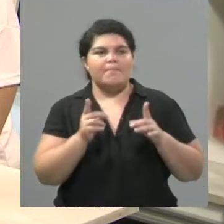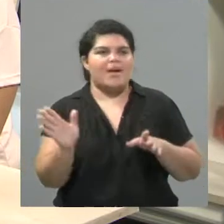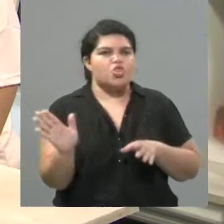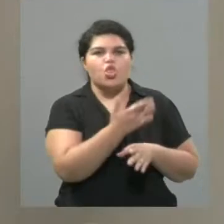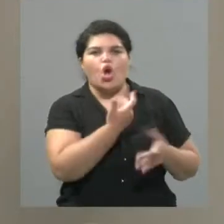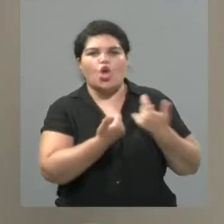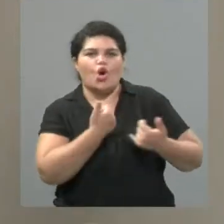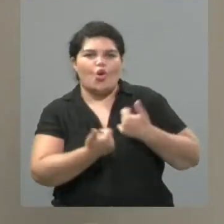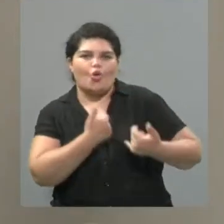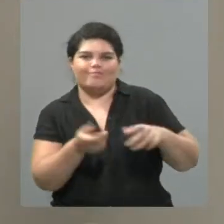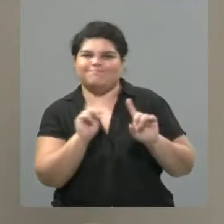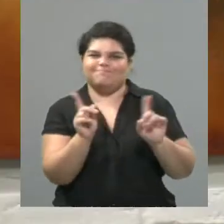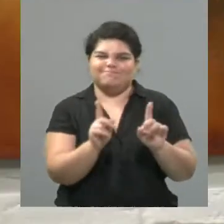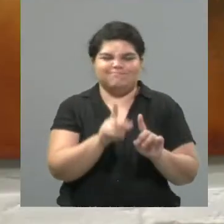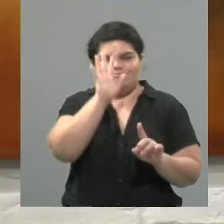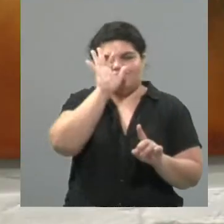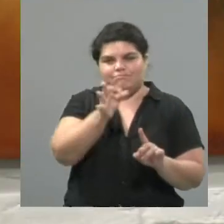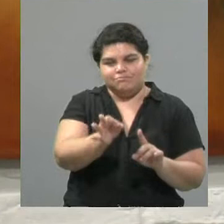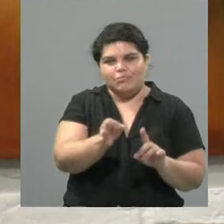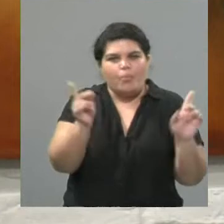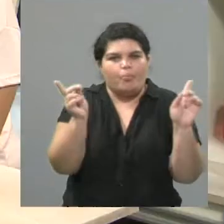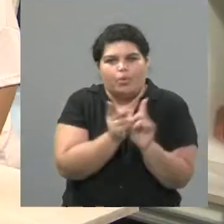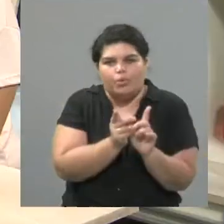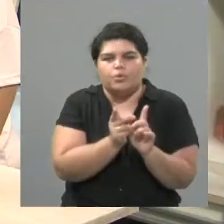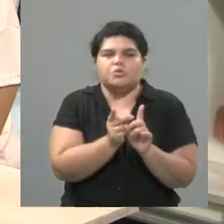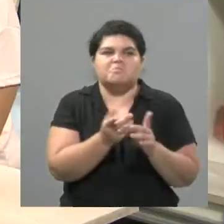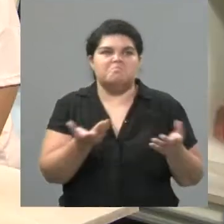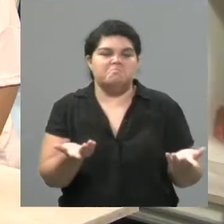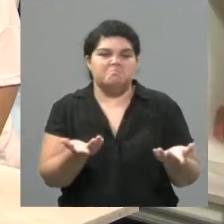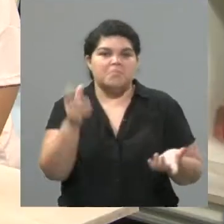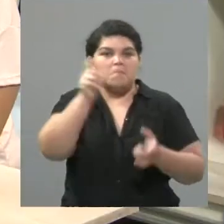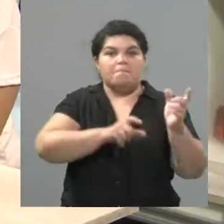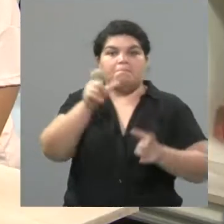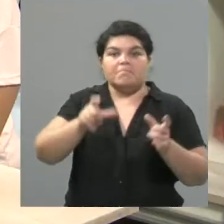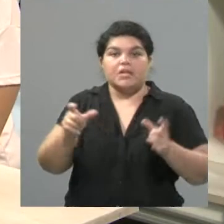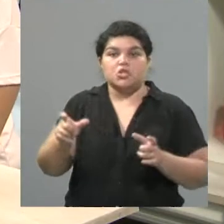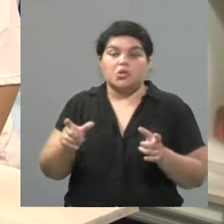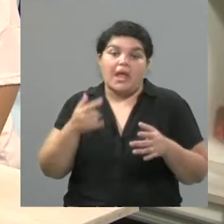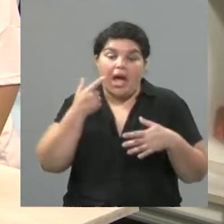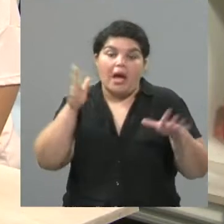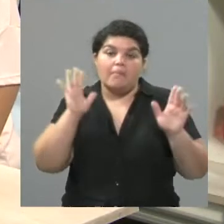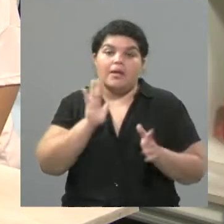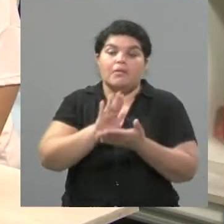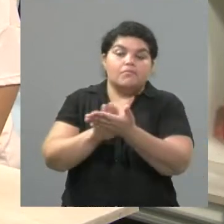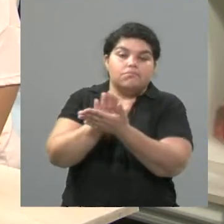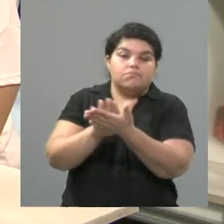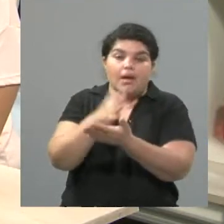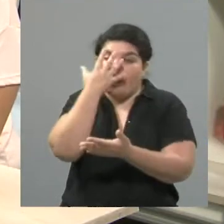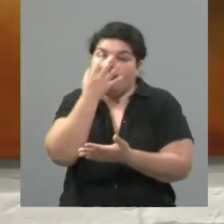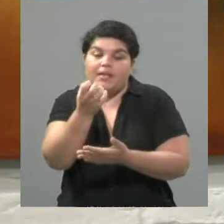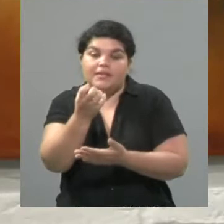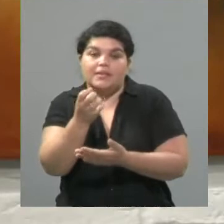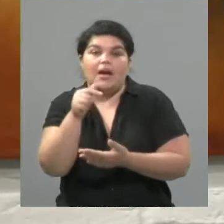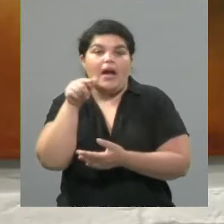nos visitan actores, directores de obras acá, pero con qué se encuentra así, si pueden tirar un poquito de lo que vamos a ver en esta obra.